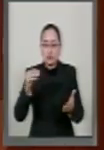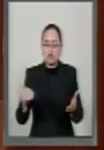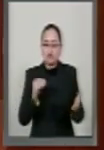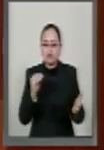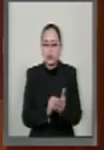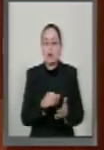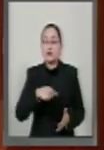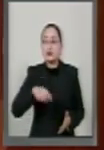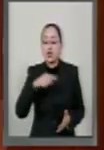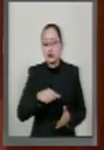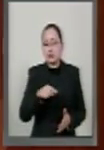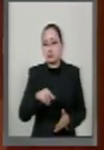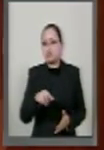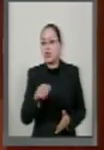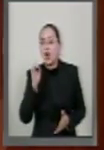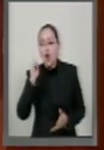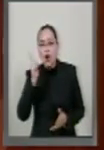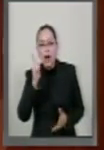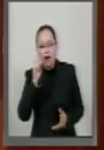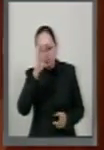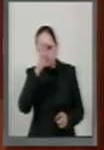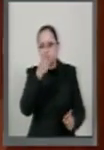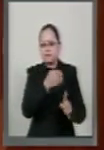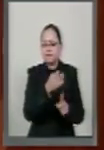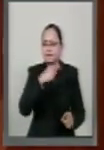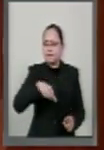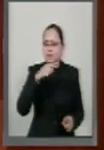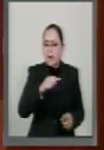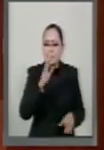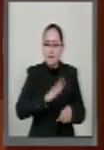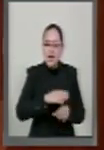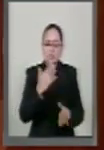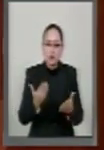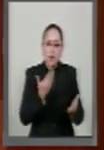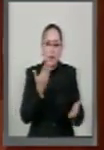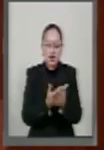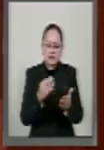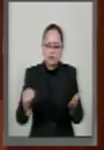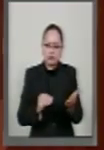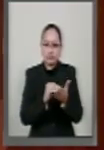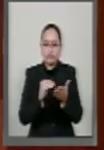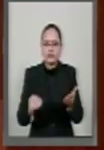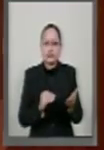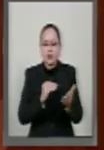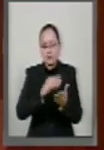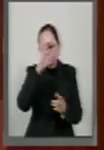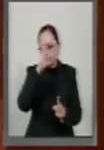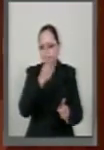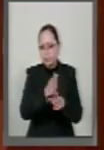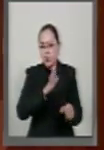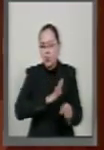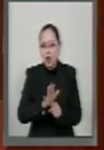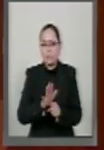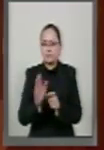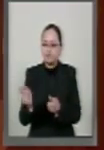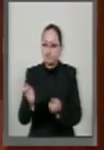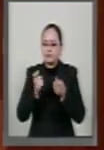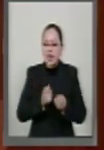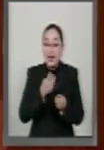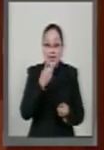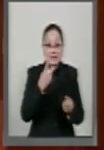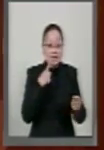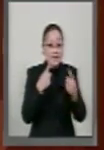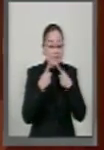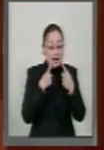y que buscamos se pueda enriquecer con otras propuestas pero que sobre todo la finalidad es retomar ese debate